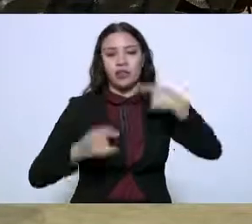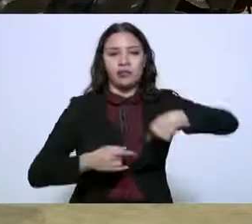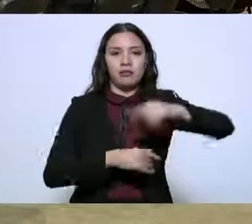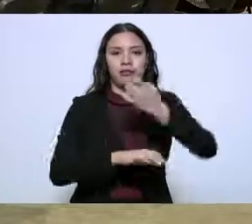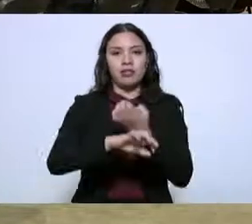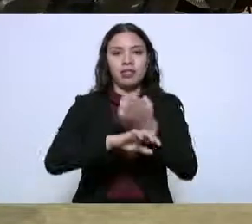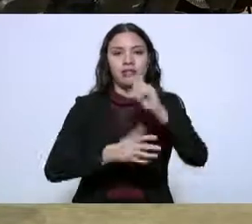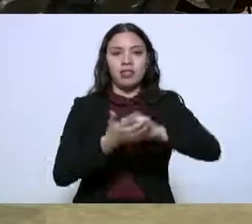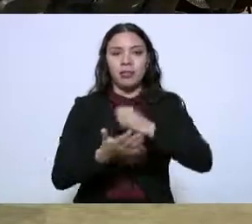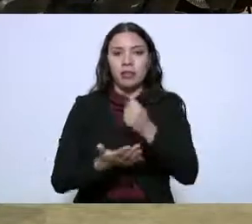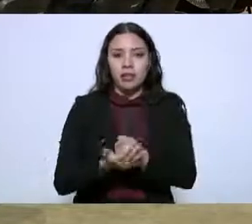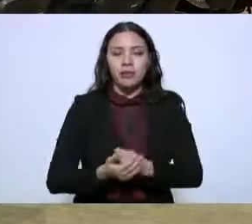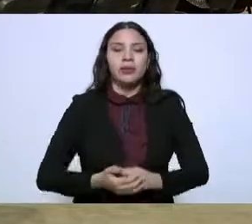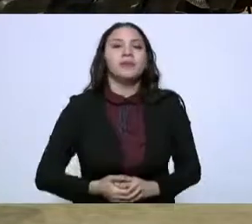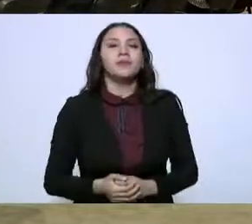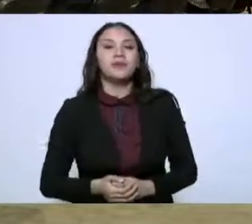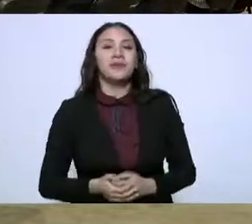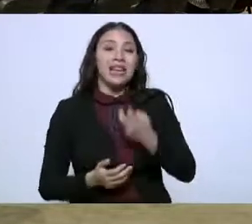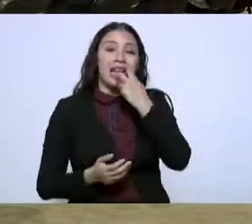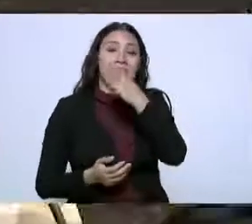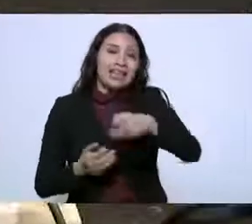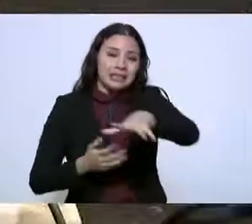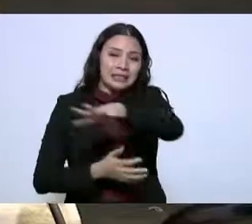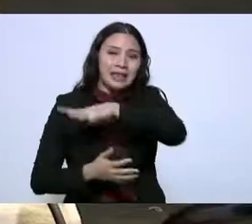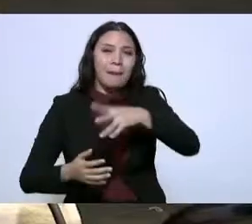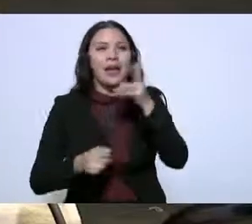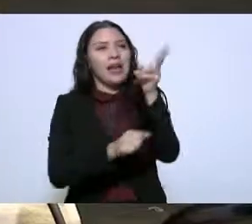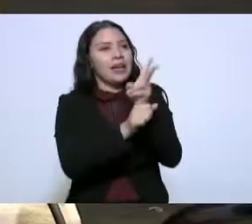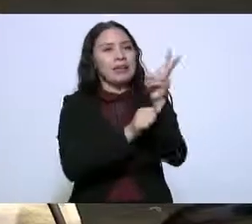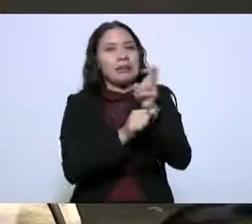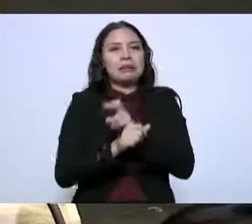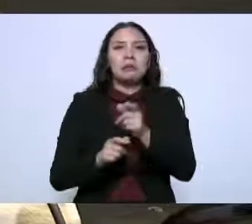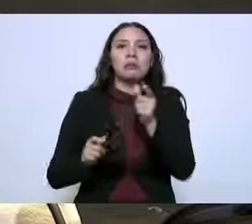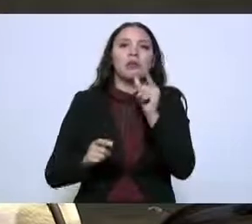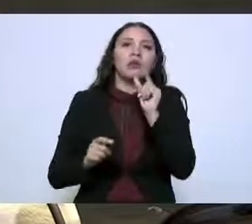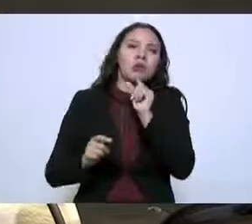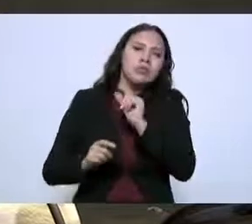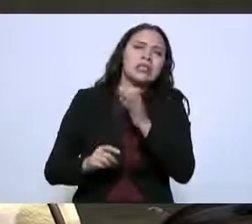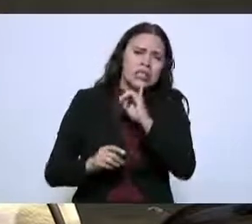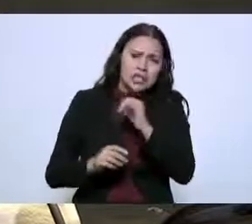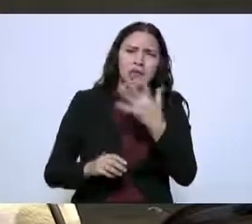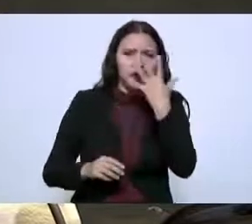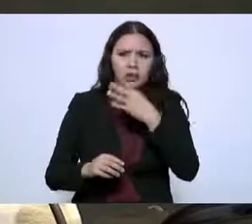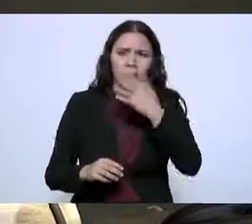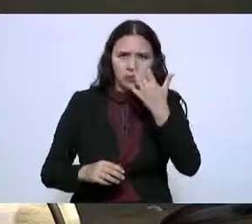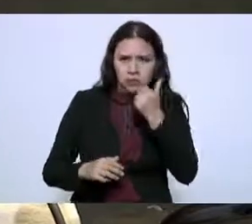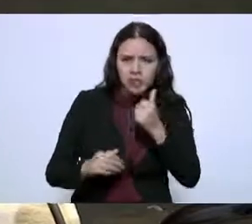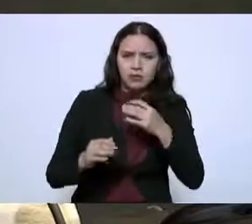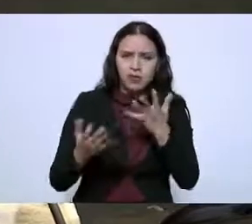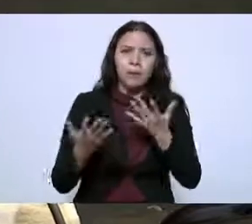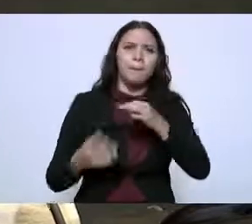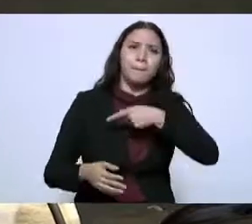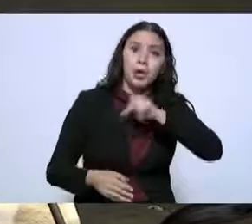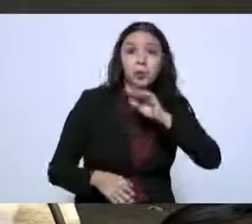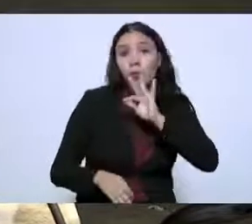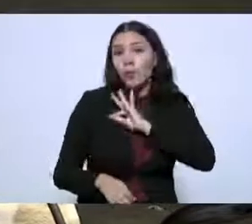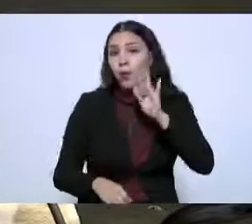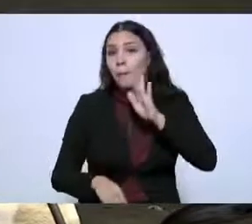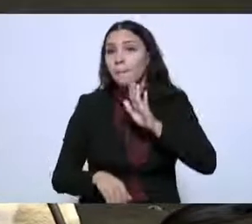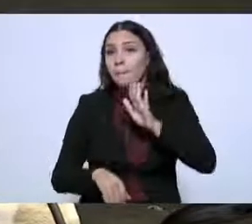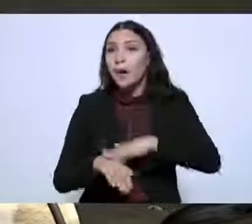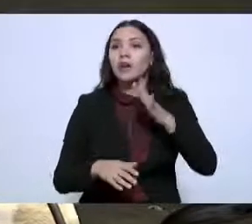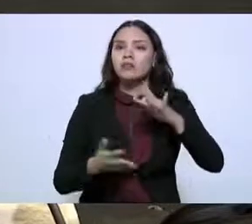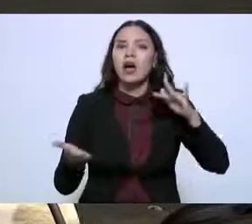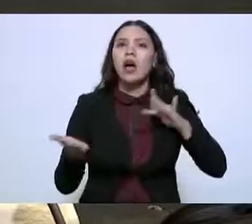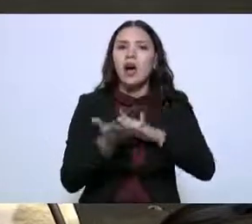estas convocatorias son son fuertes y podríamos tener mucho más apoyo